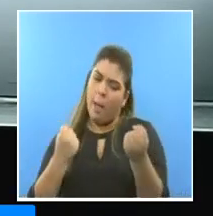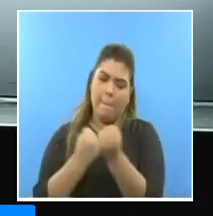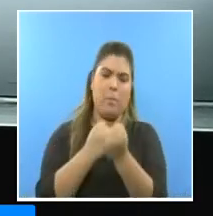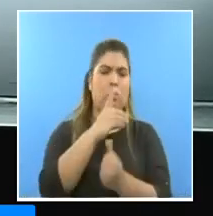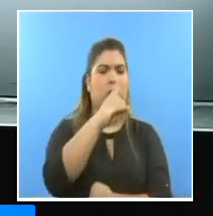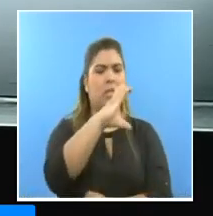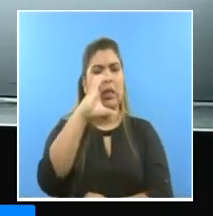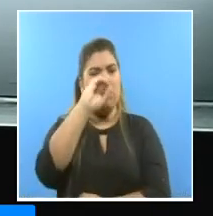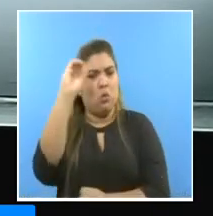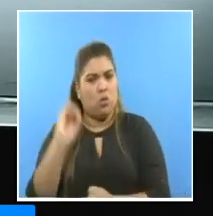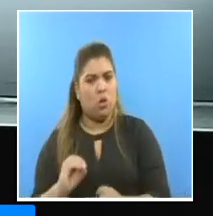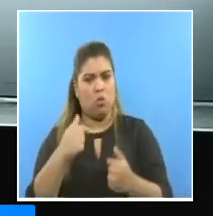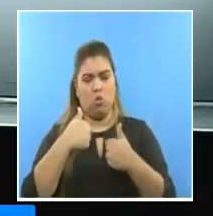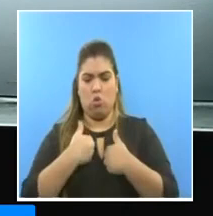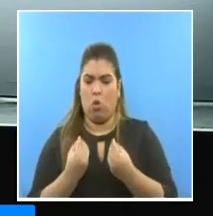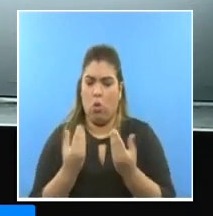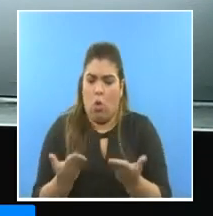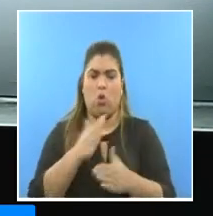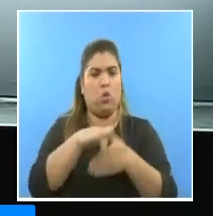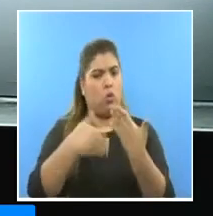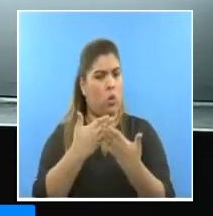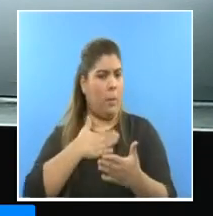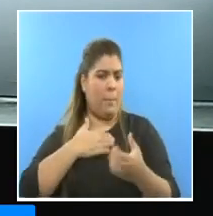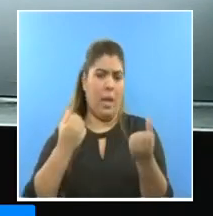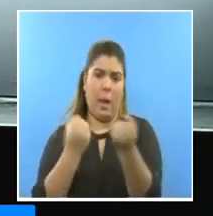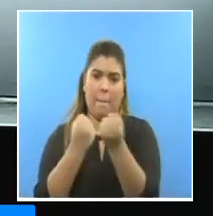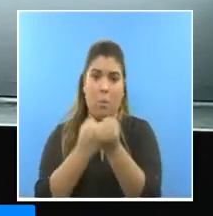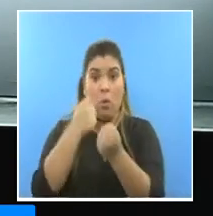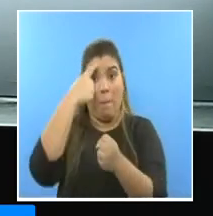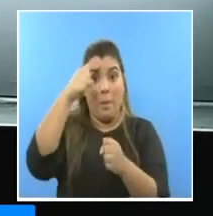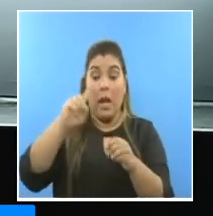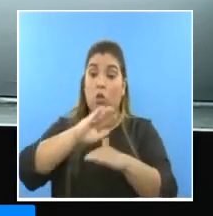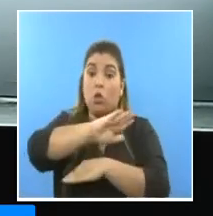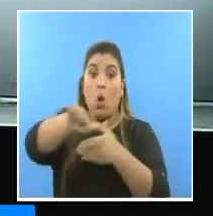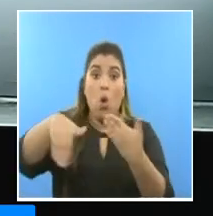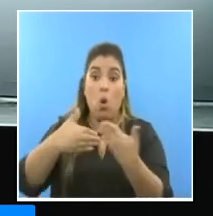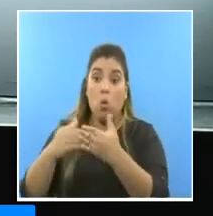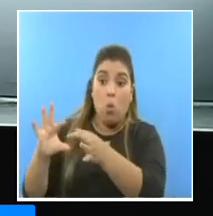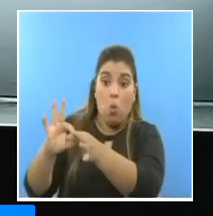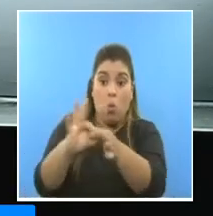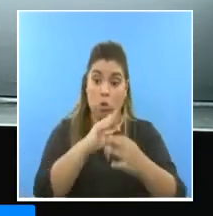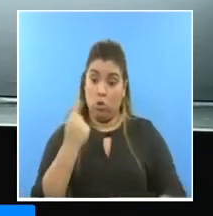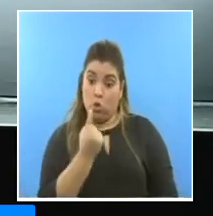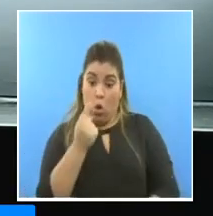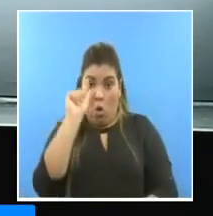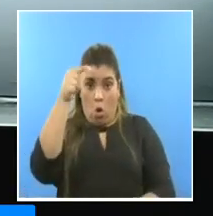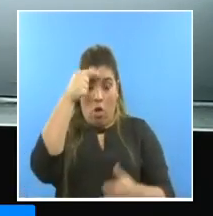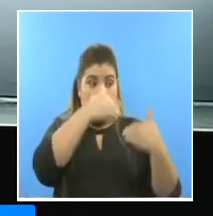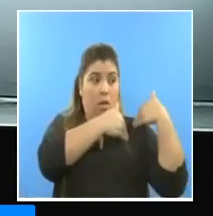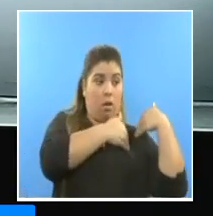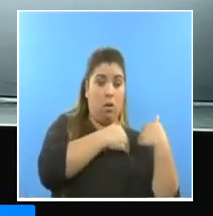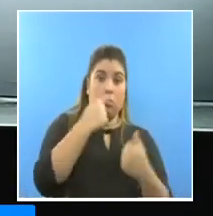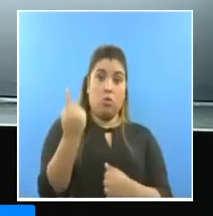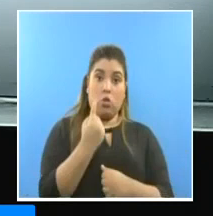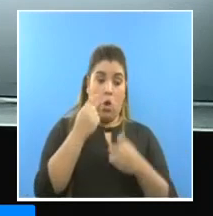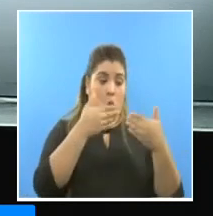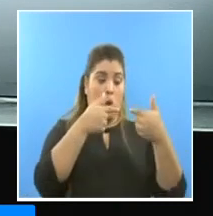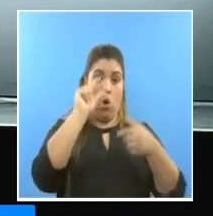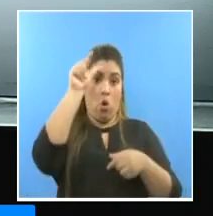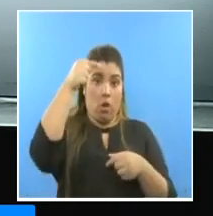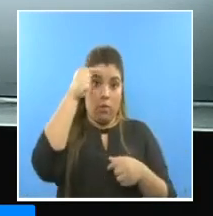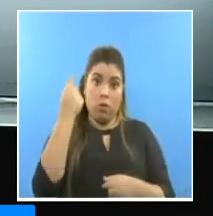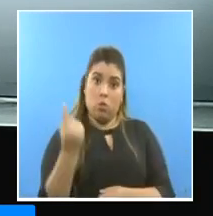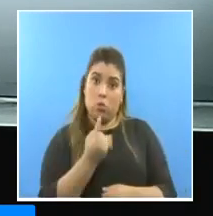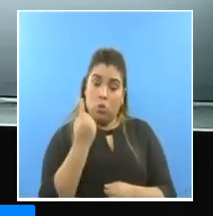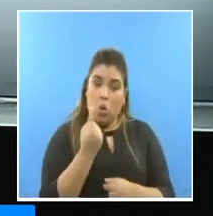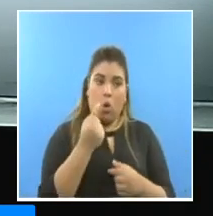necesario para que logremos entre todos, no es solamente el gobierno, no es solamente la población, no